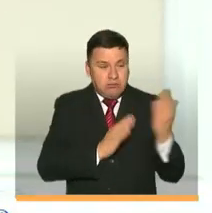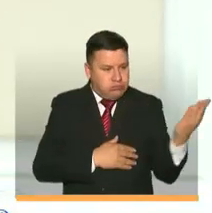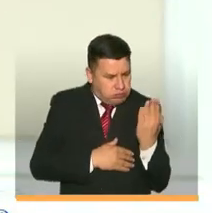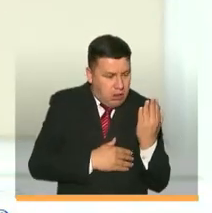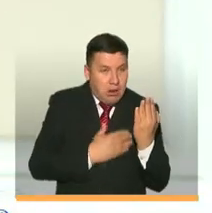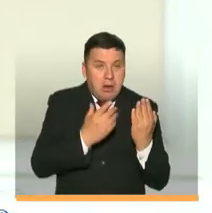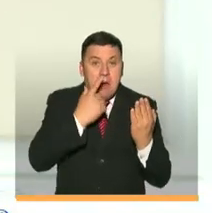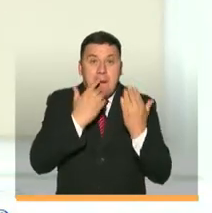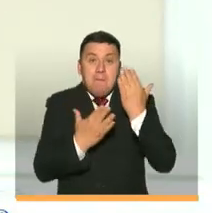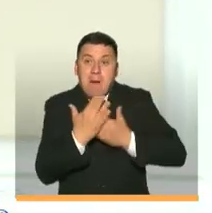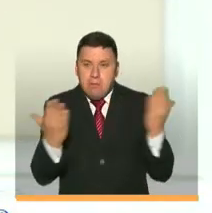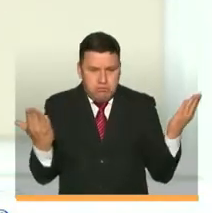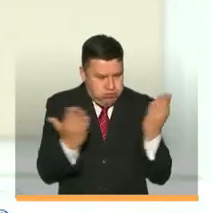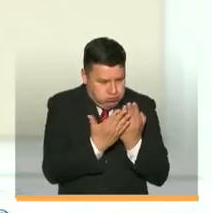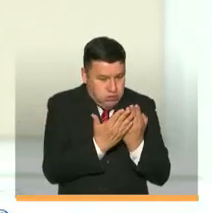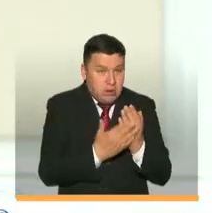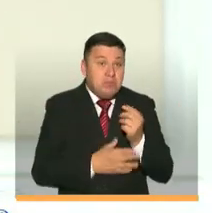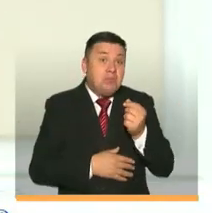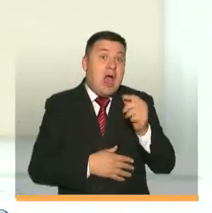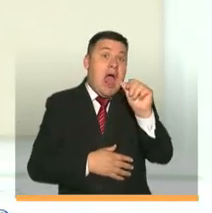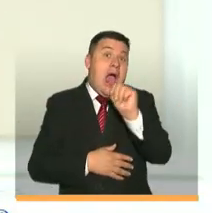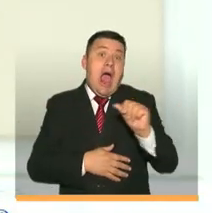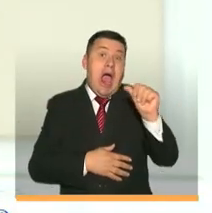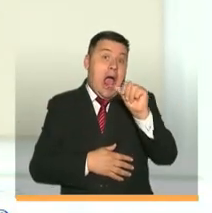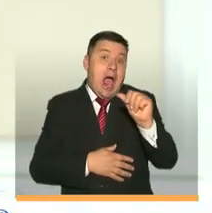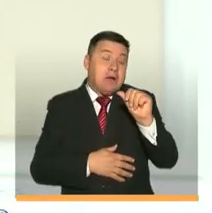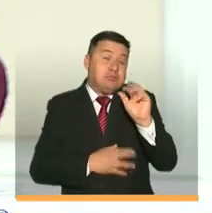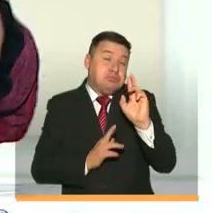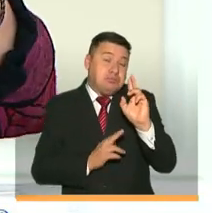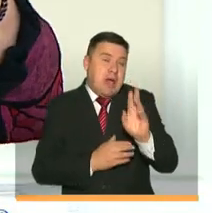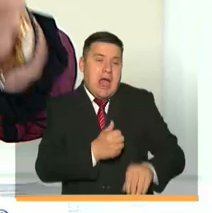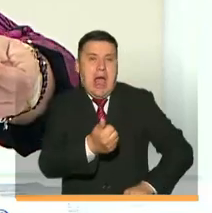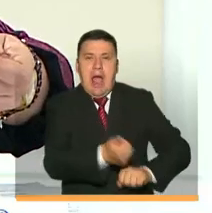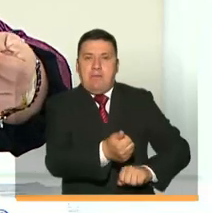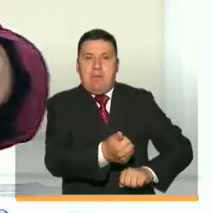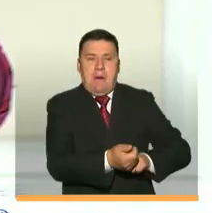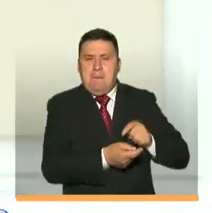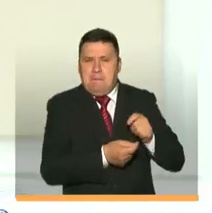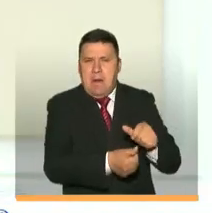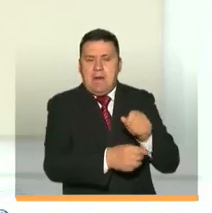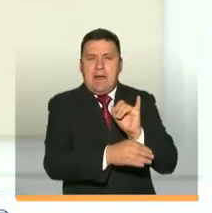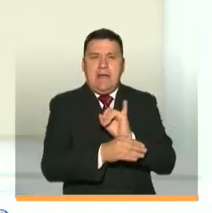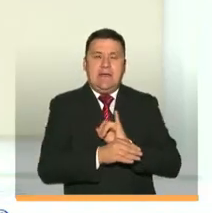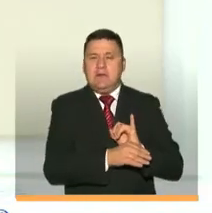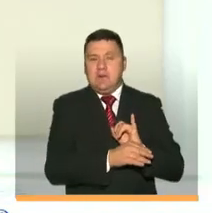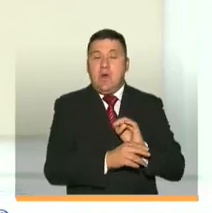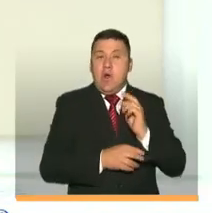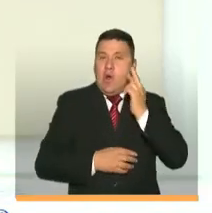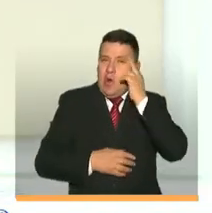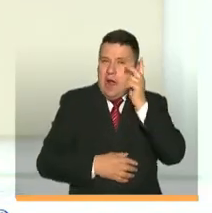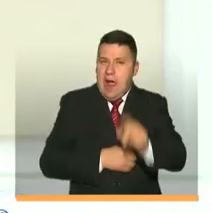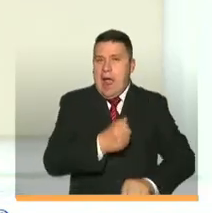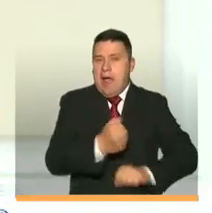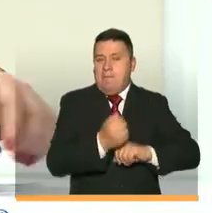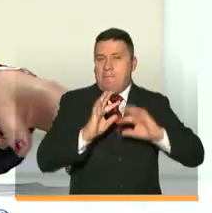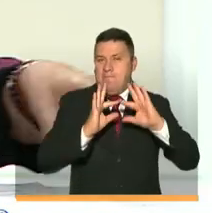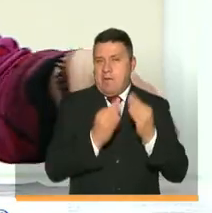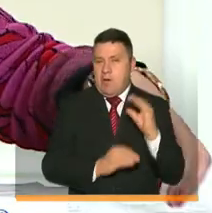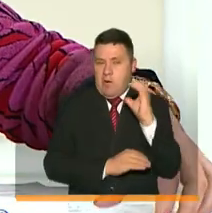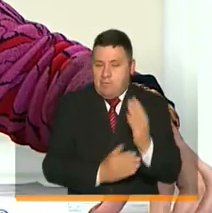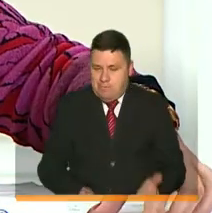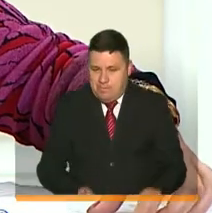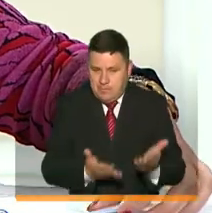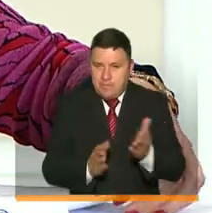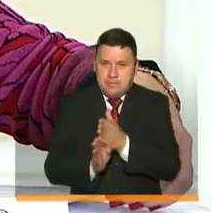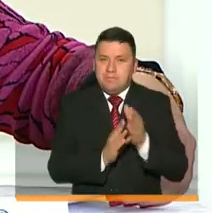documentación de los padres de familia. Esperamos en agosto ya contar con estos apoyos directamente en las instituciones y obviamente apoyando a las familias colombianas.